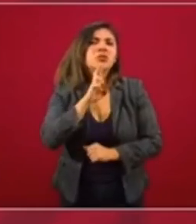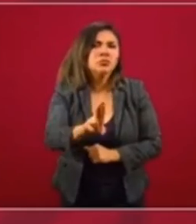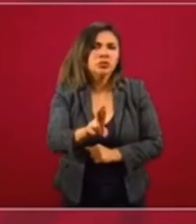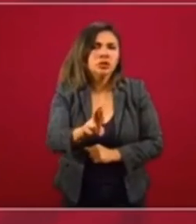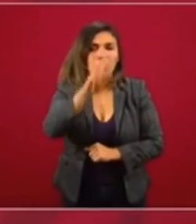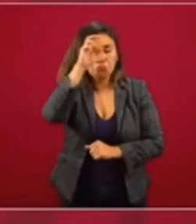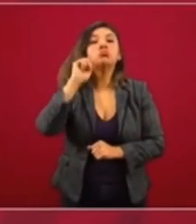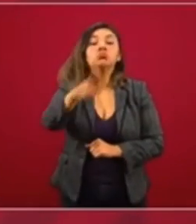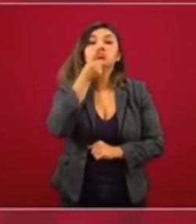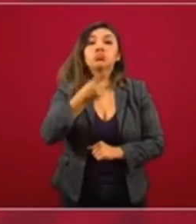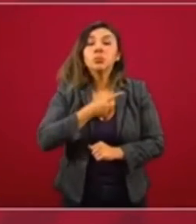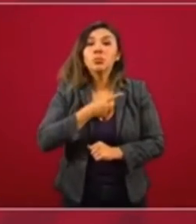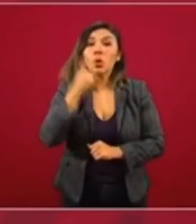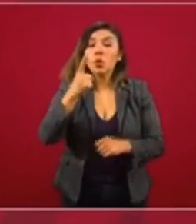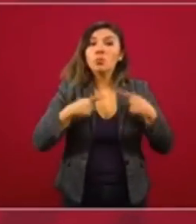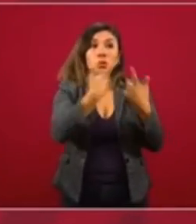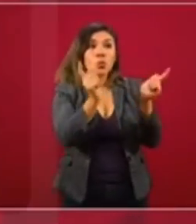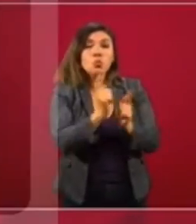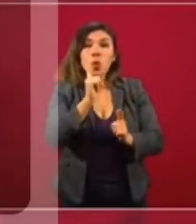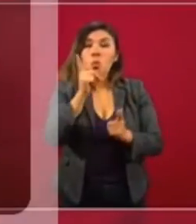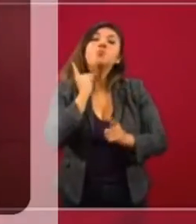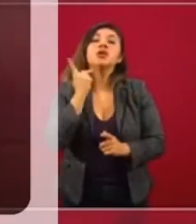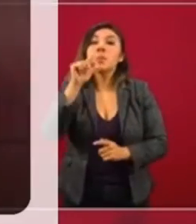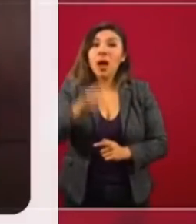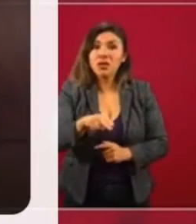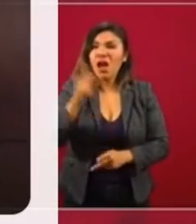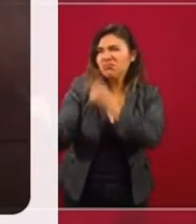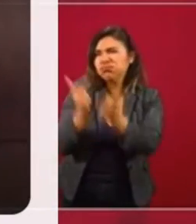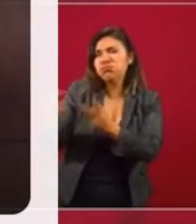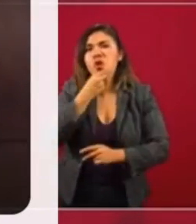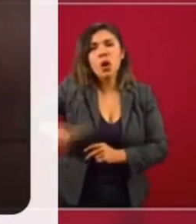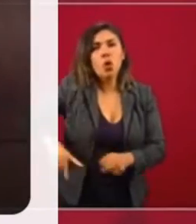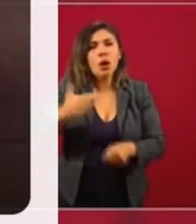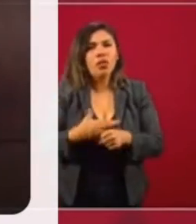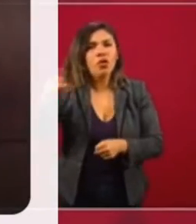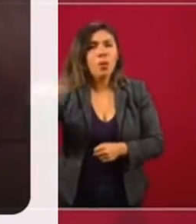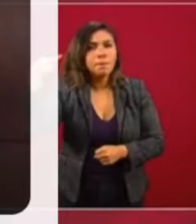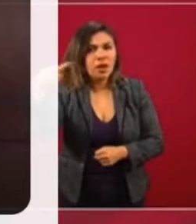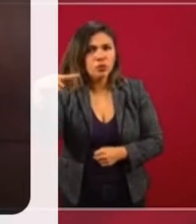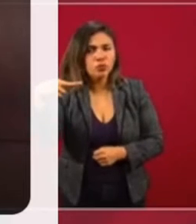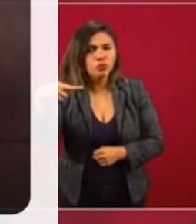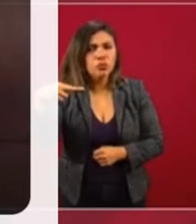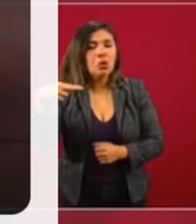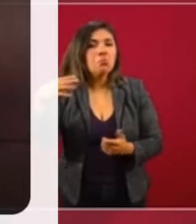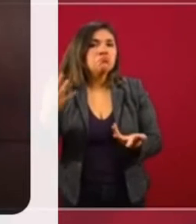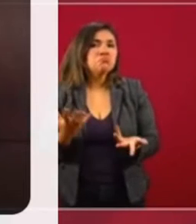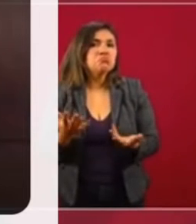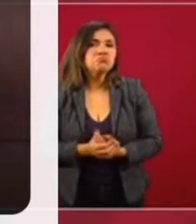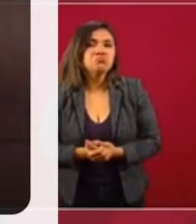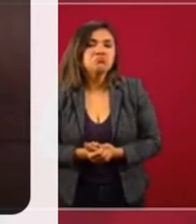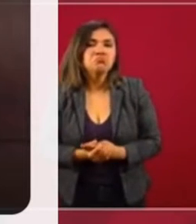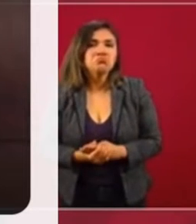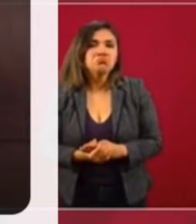Si me dices que un legislador del PAN cuestiona al gobernador de Veracruz, pues